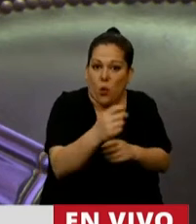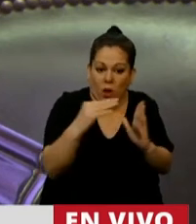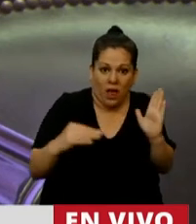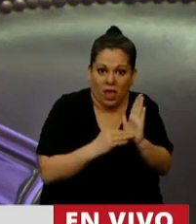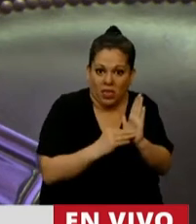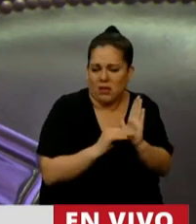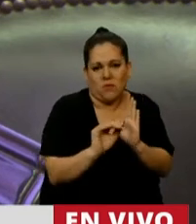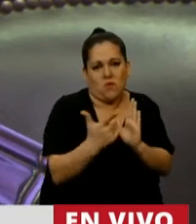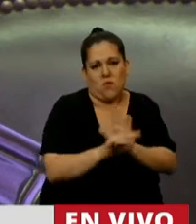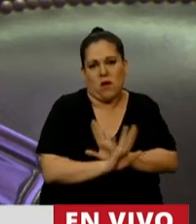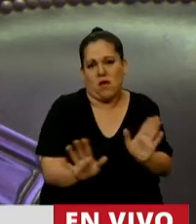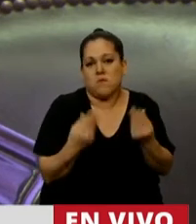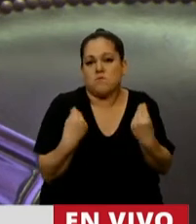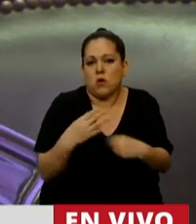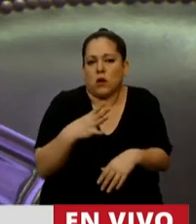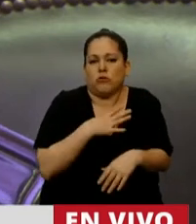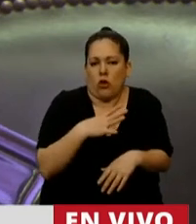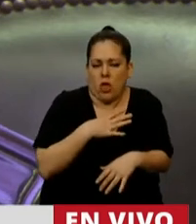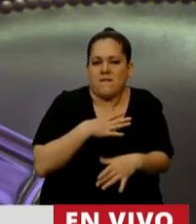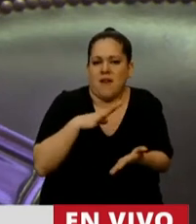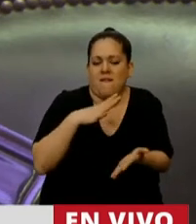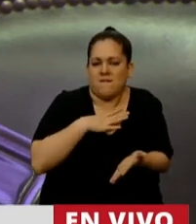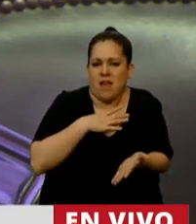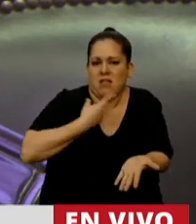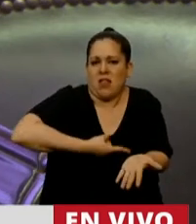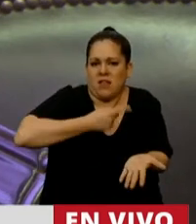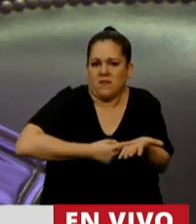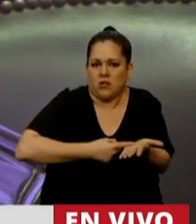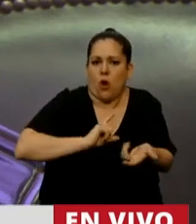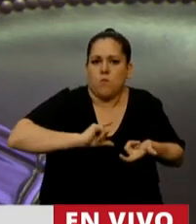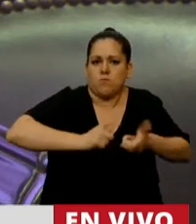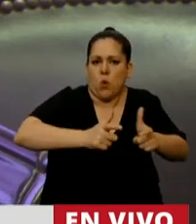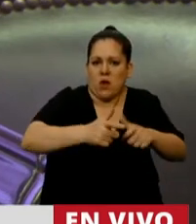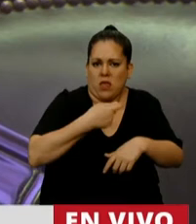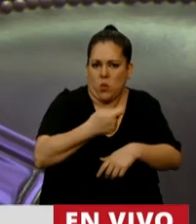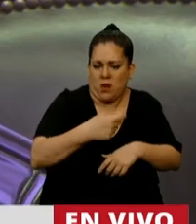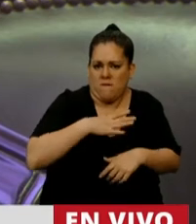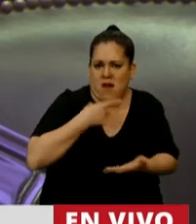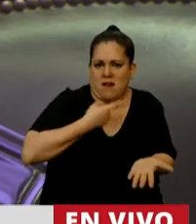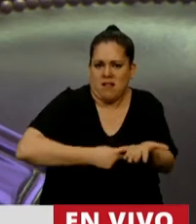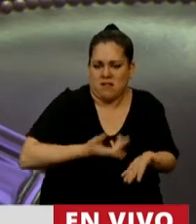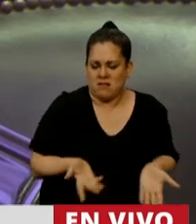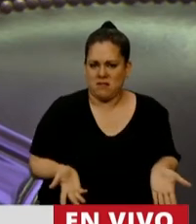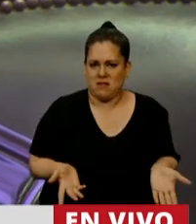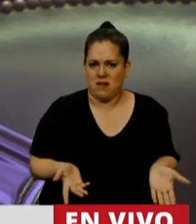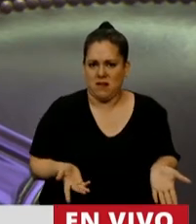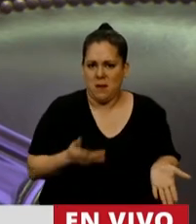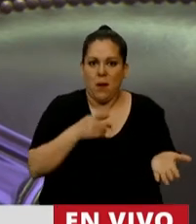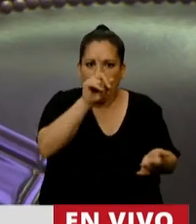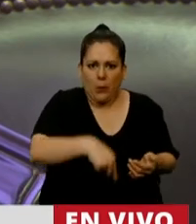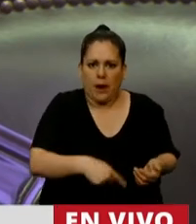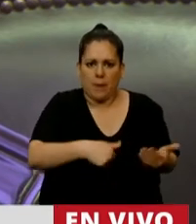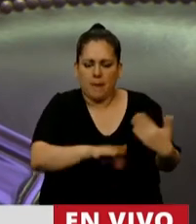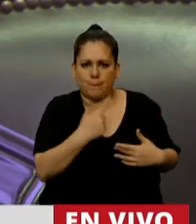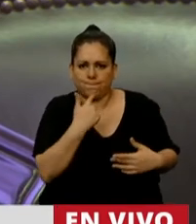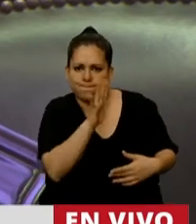jubilados, porque todavía está pendiente la definición de la movilidad jubilatoria y genera más incertidumbre